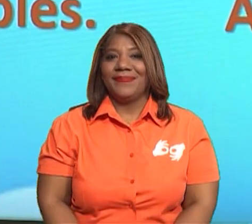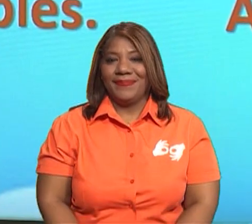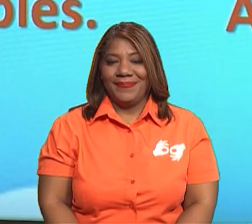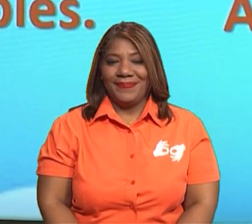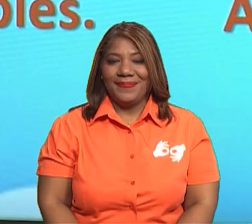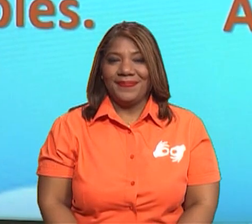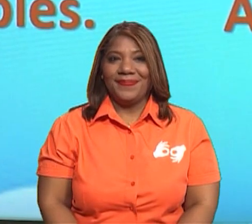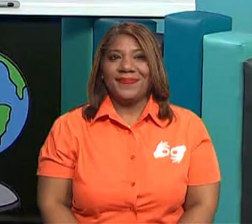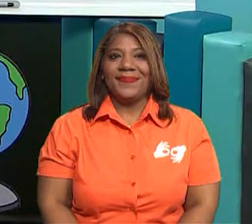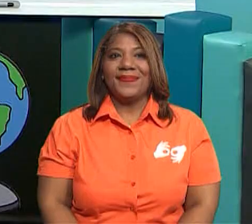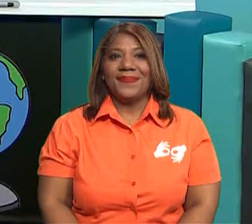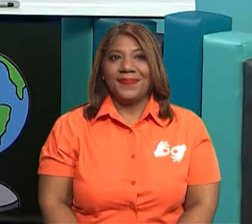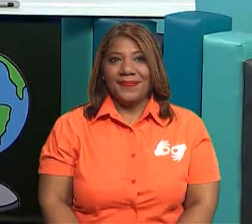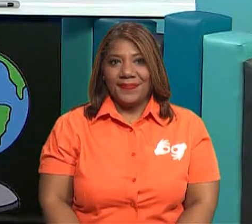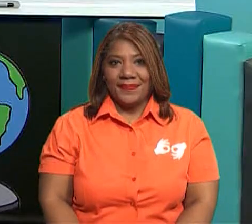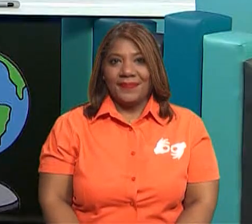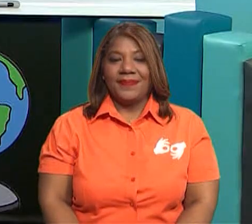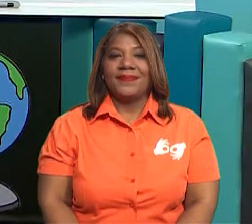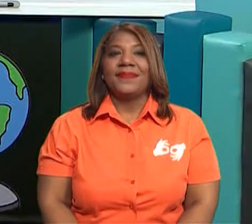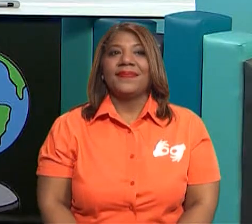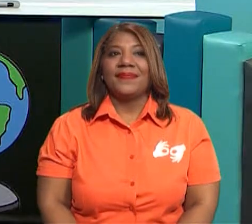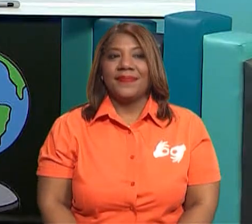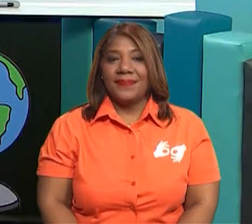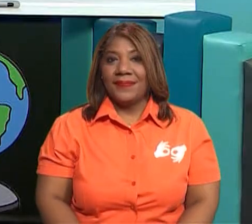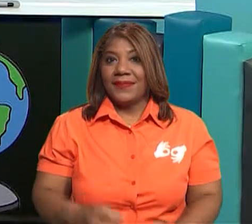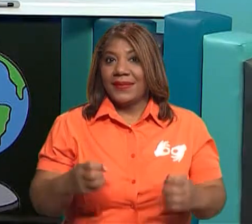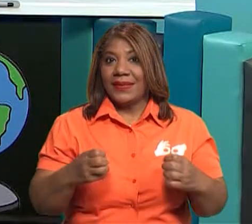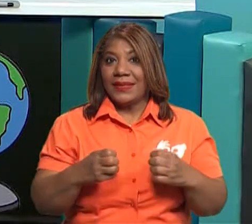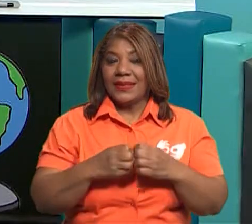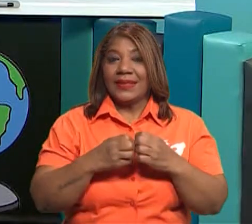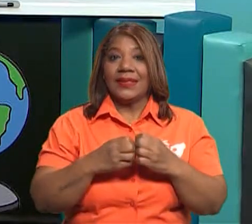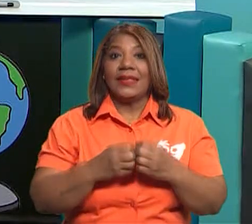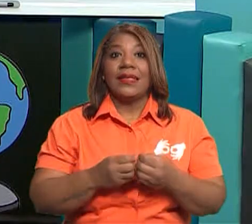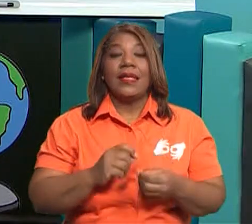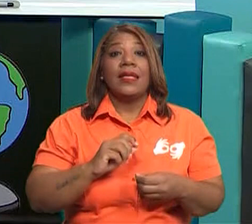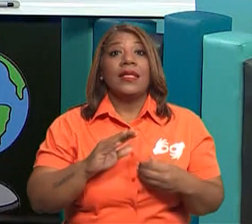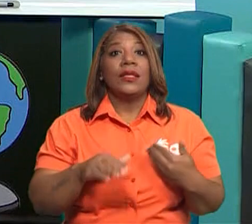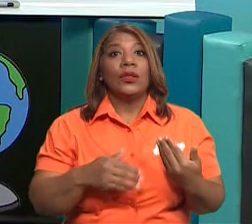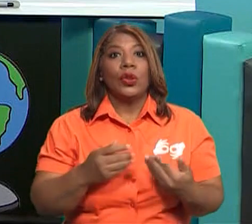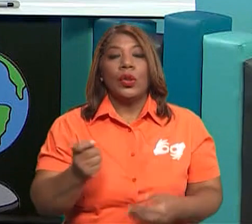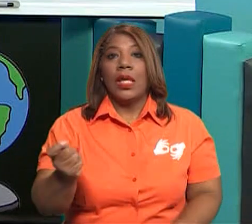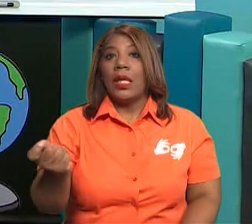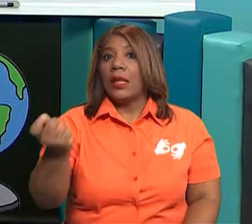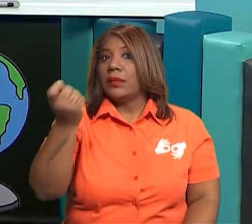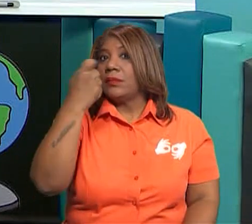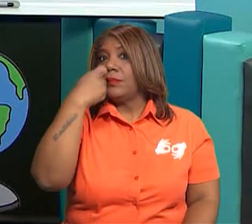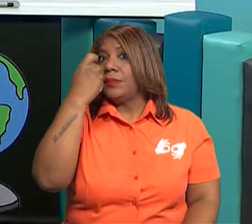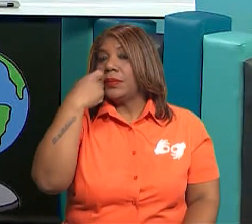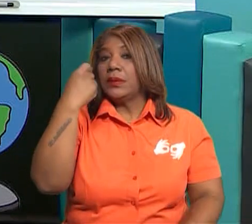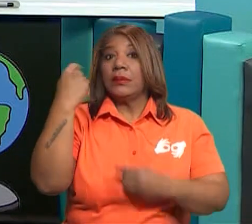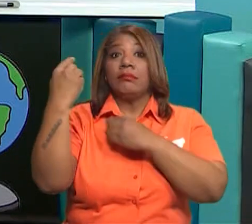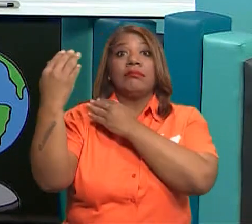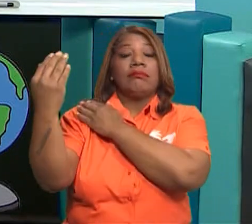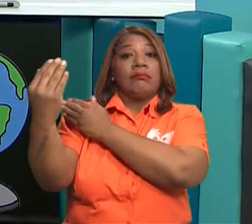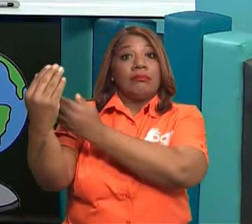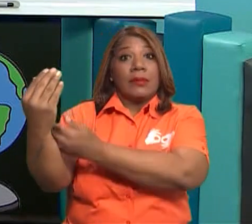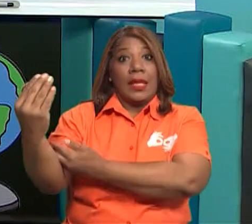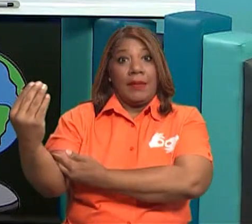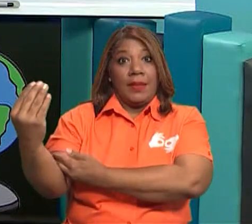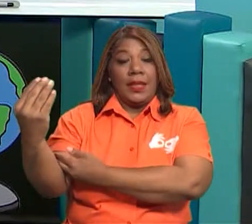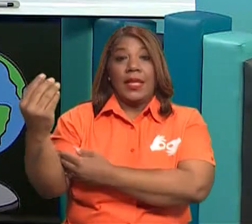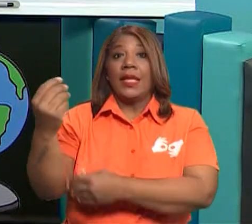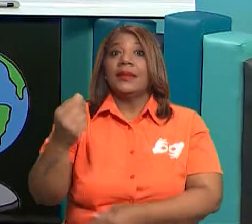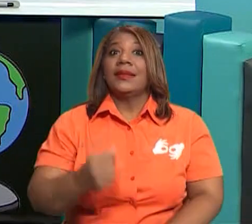esas buenas energías, vamos a tener las vitaminas necesarias para que nuestro cuerpo esté fuerte. Y lo mejor, cuando no